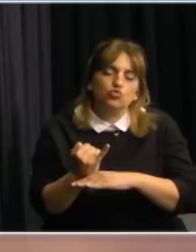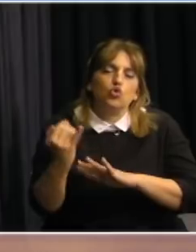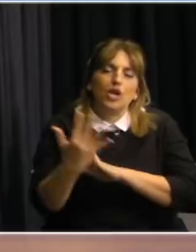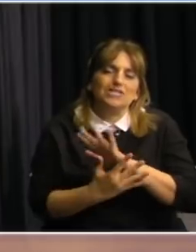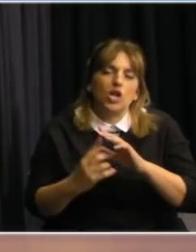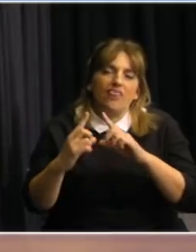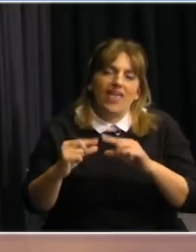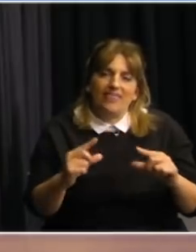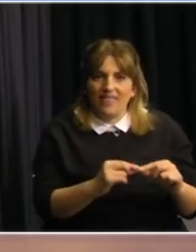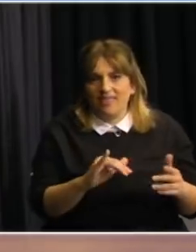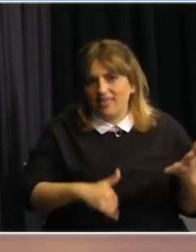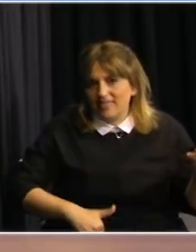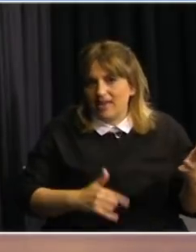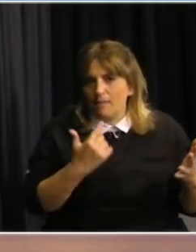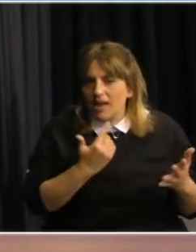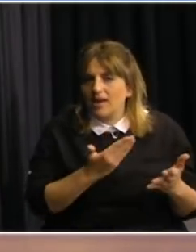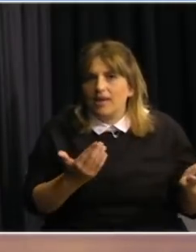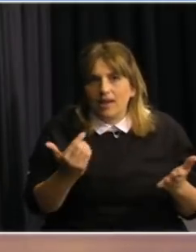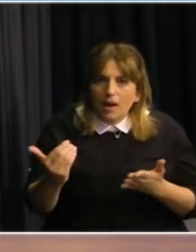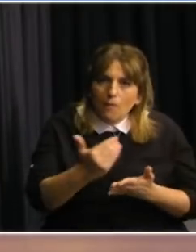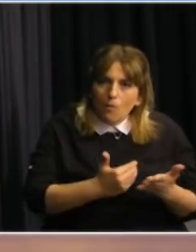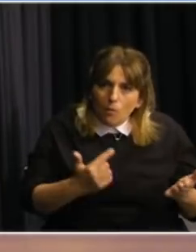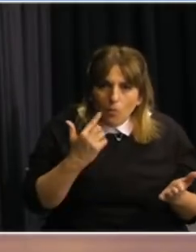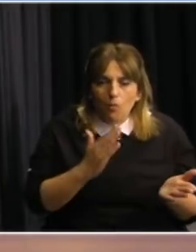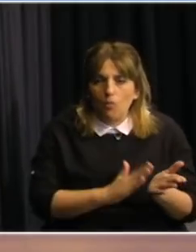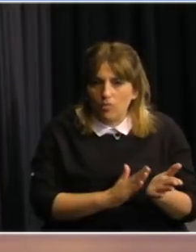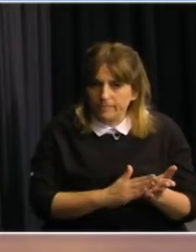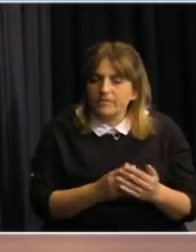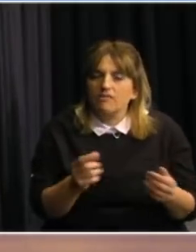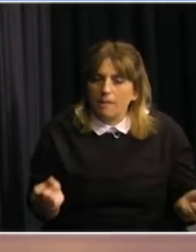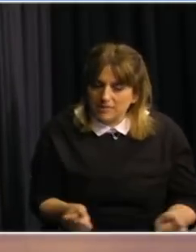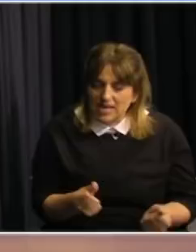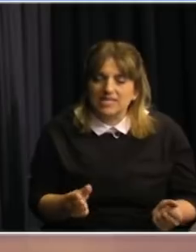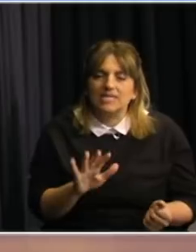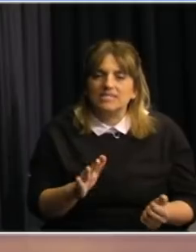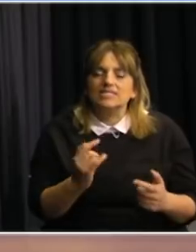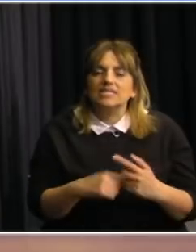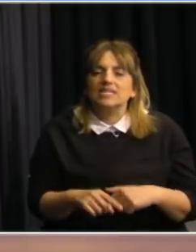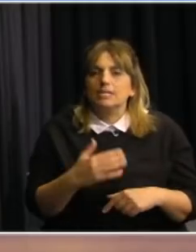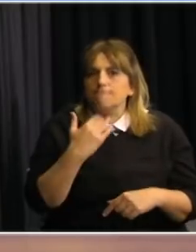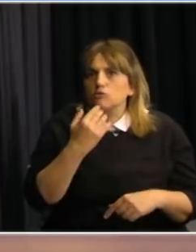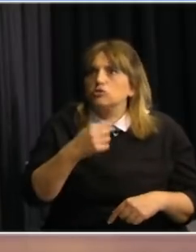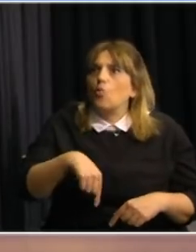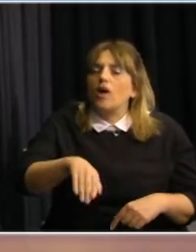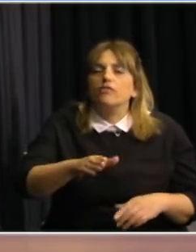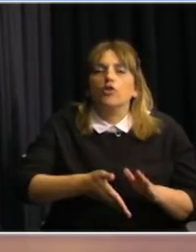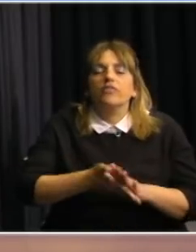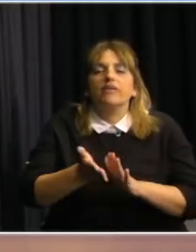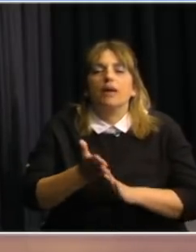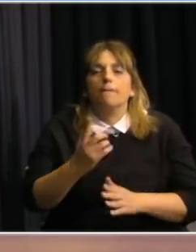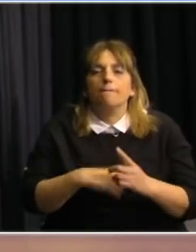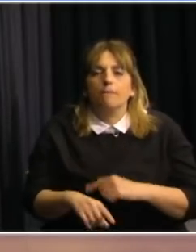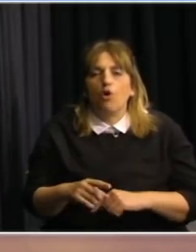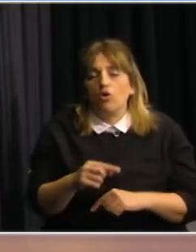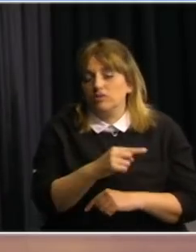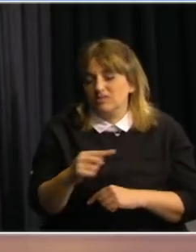para que la toma muestral sea la correcta entonces los test se van a empezar a utilizar no le podría decir en cuánto tiempo pero supongo que en las próximas semanas